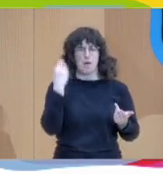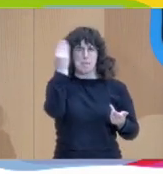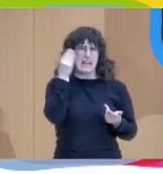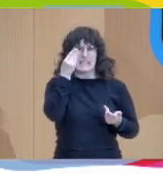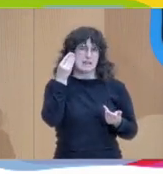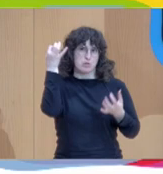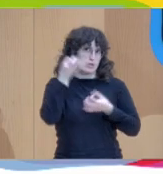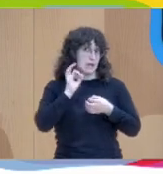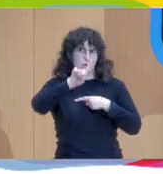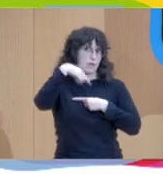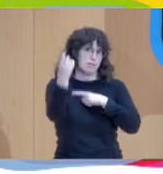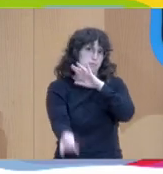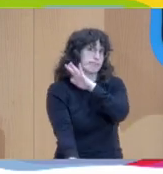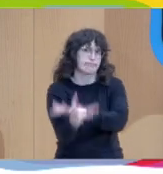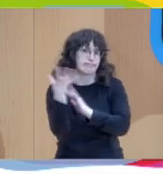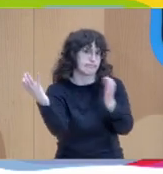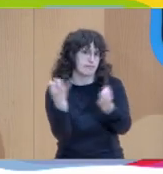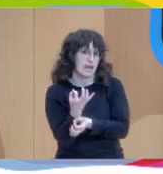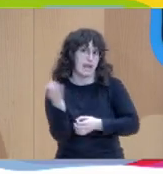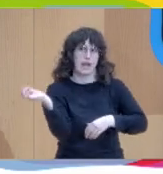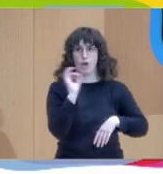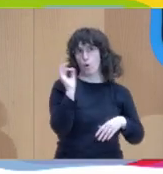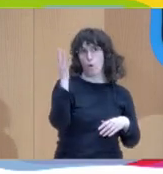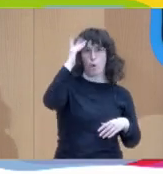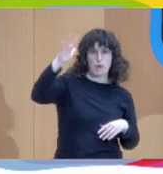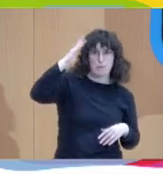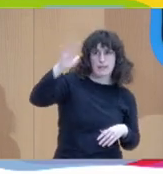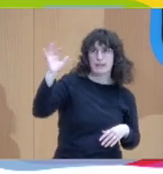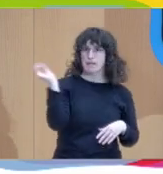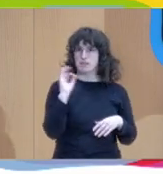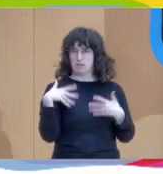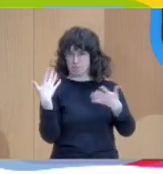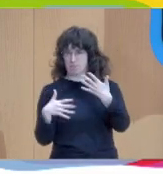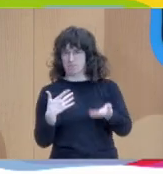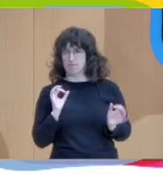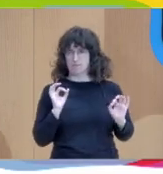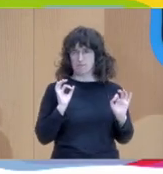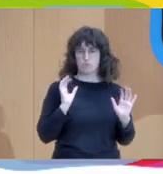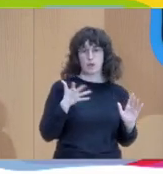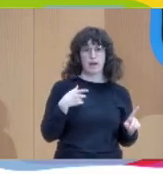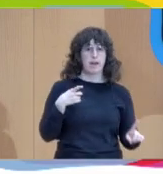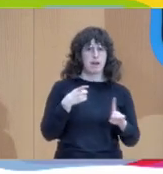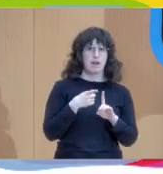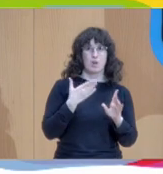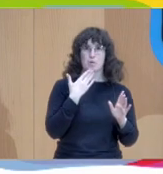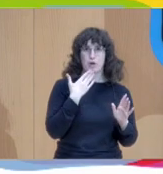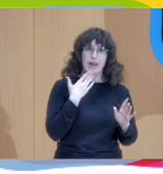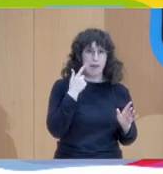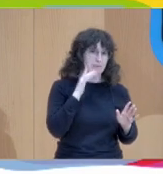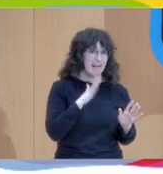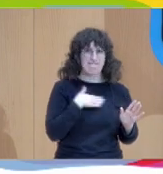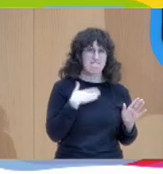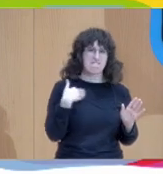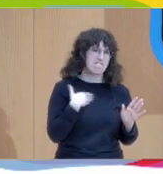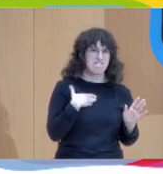decía un poco Tom antes con ese tema de forzarnos a ayudar a la persona que está enfrente. Y